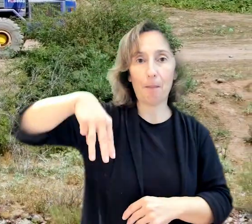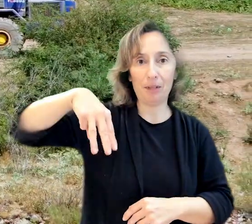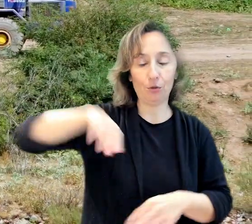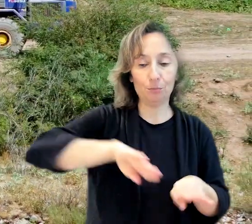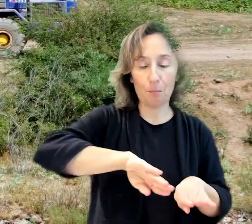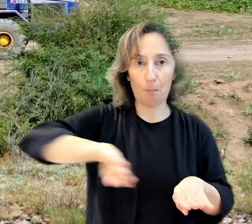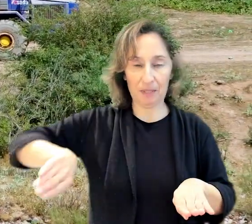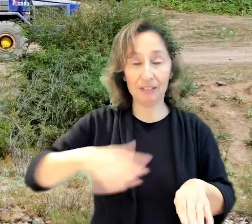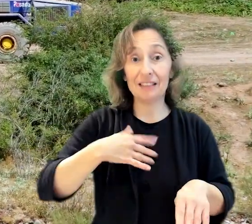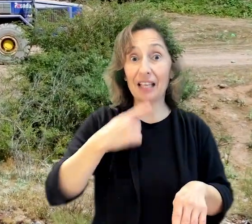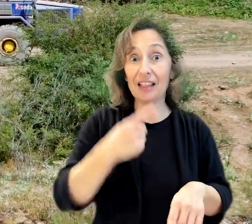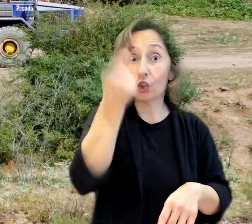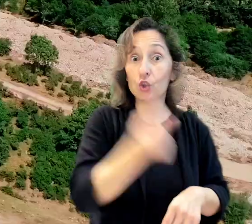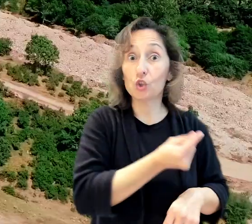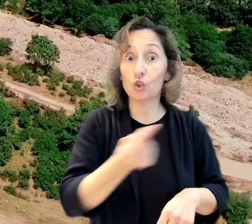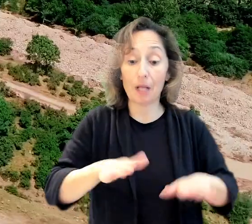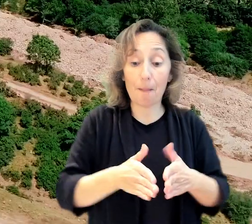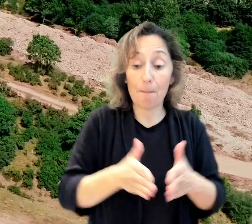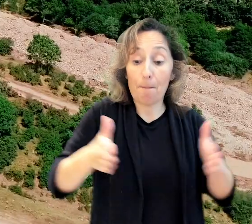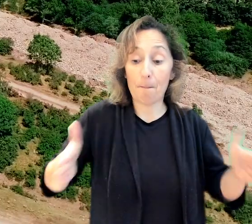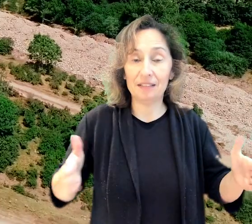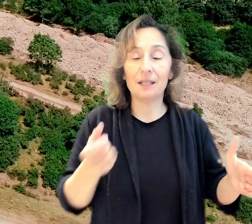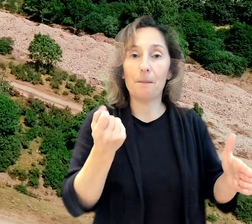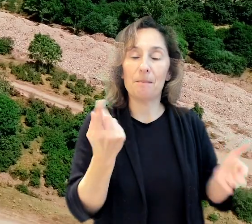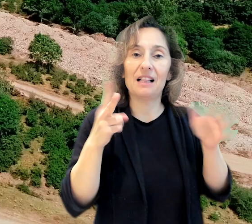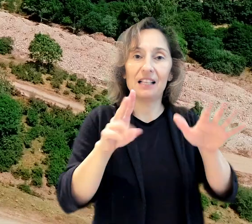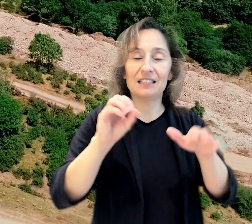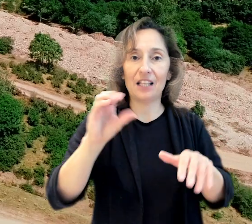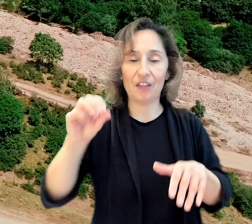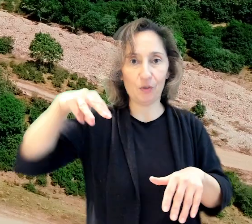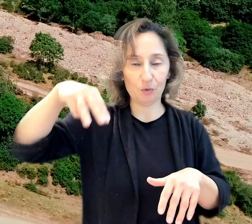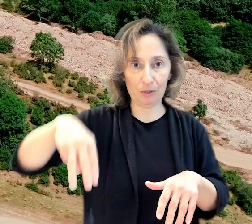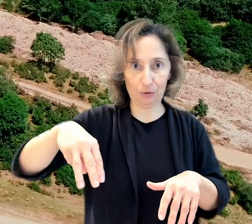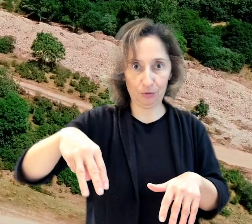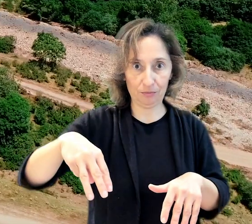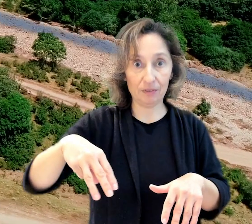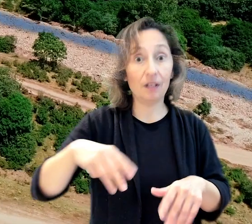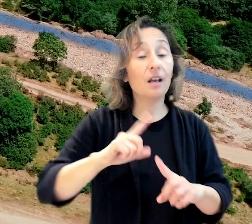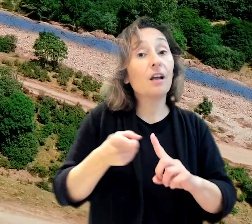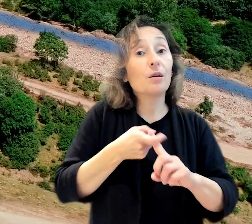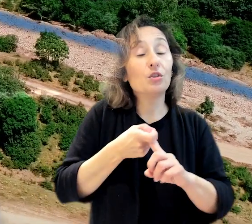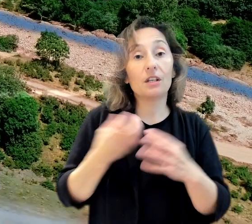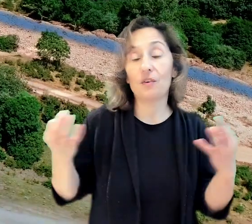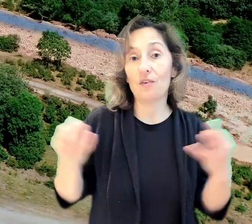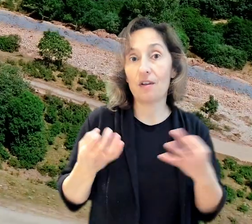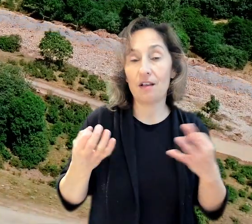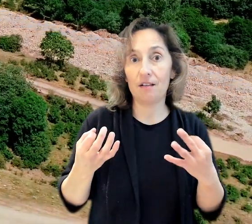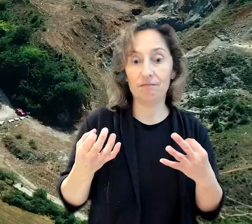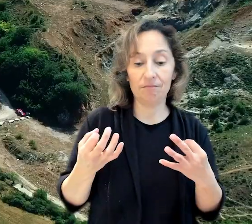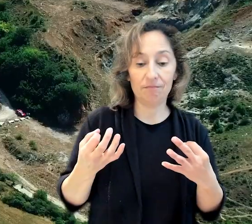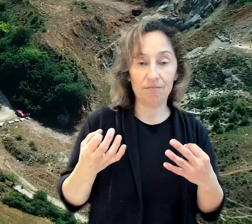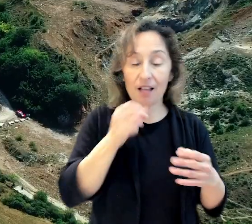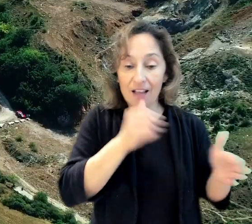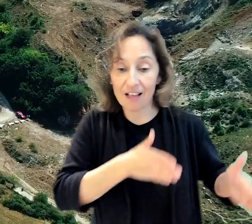la margen derecha. Es decir, 1700 metros de mota retranqueada y con esto lo que se consigue